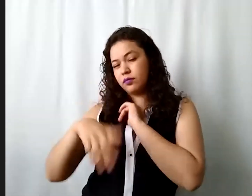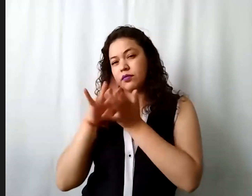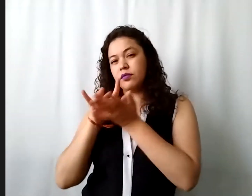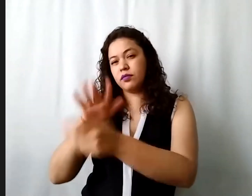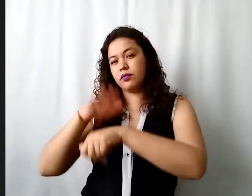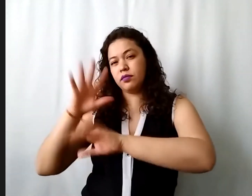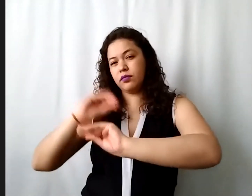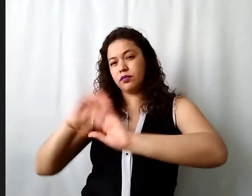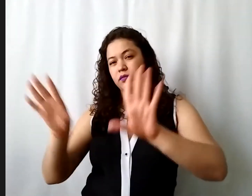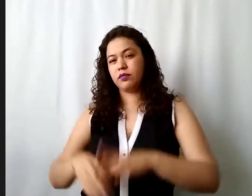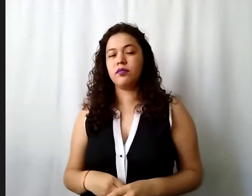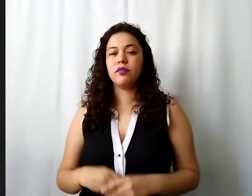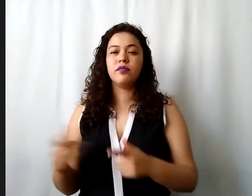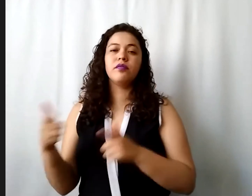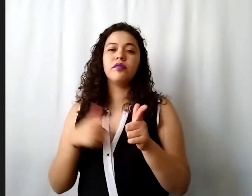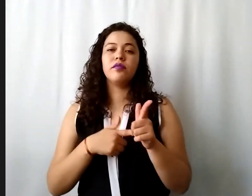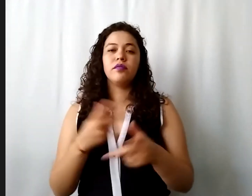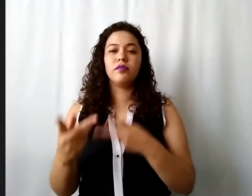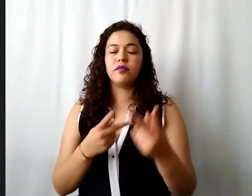más en específico y continuamos con las preguntas